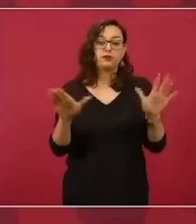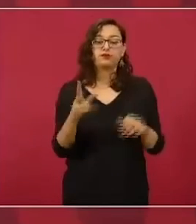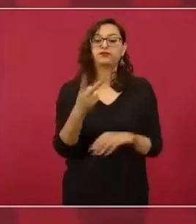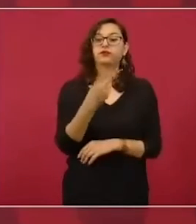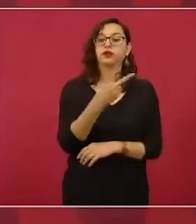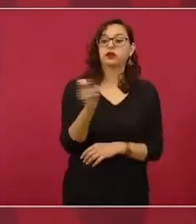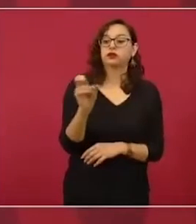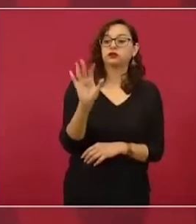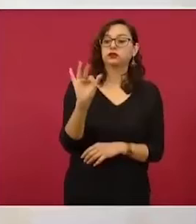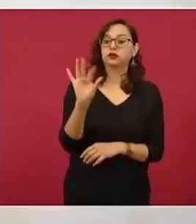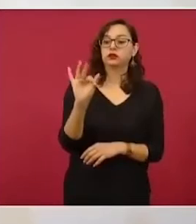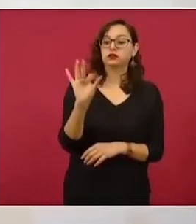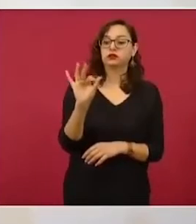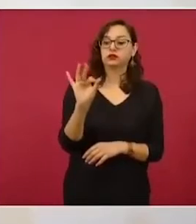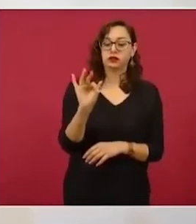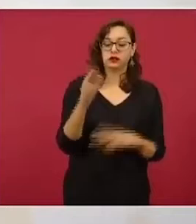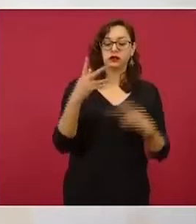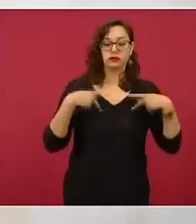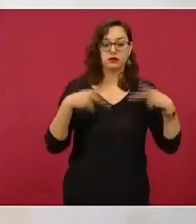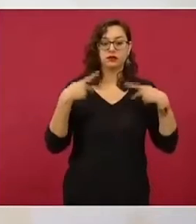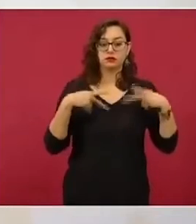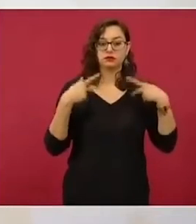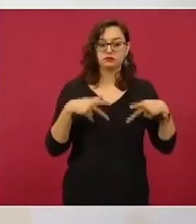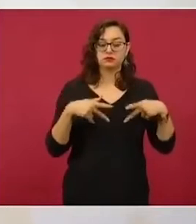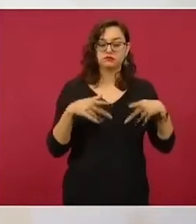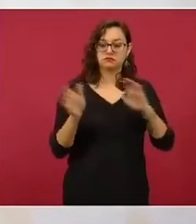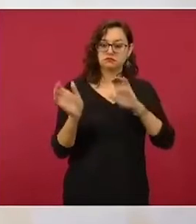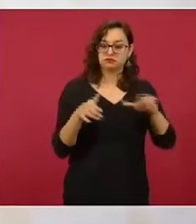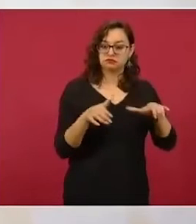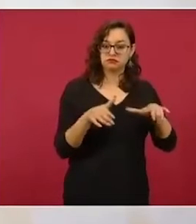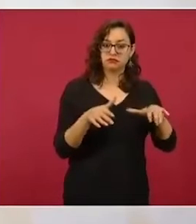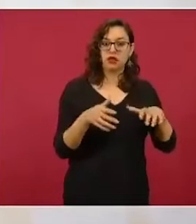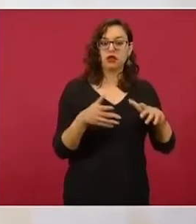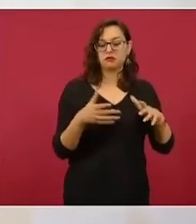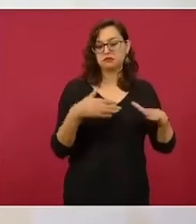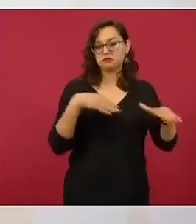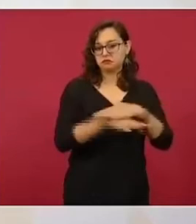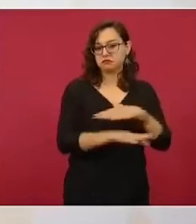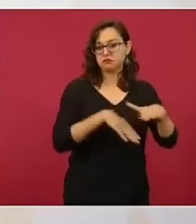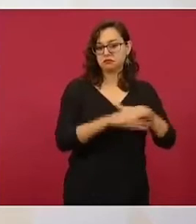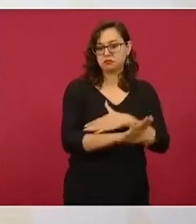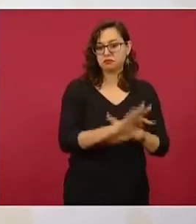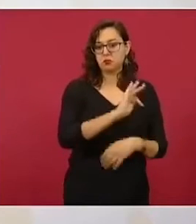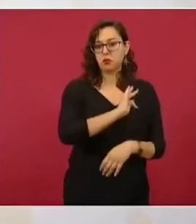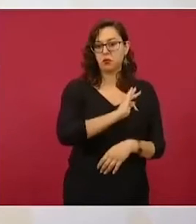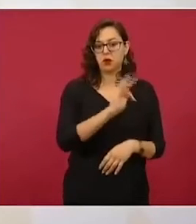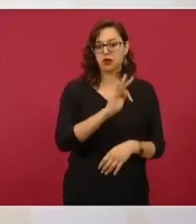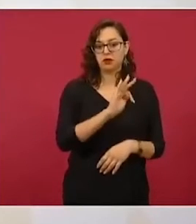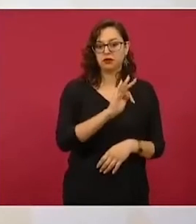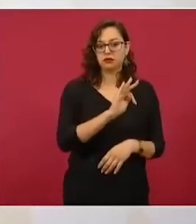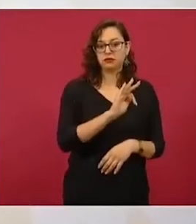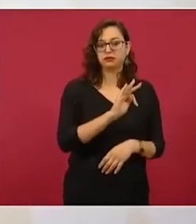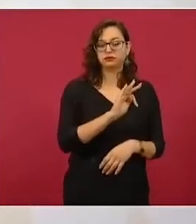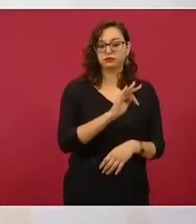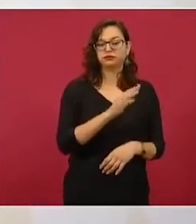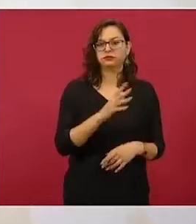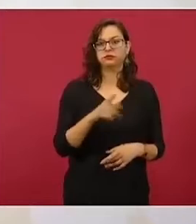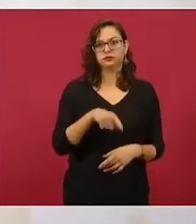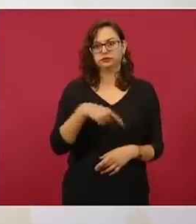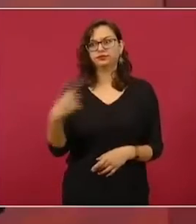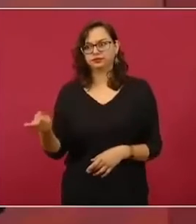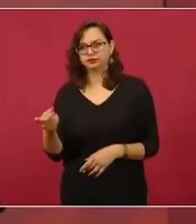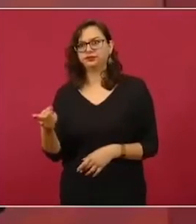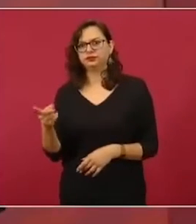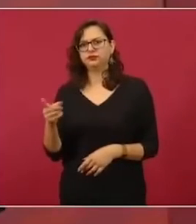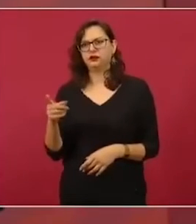Hay un avión con esas características o dos en Aeroméxico que tienen vuelos a